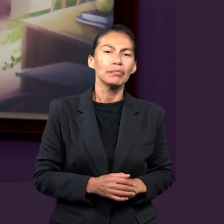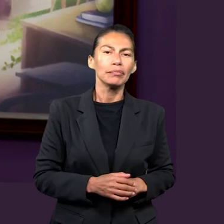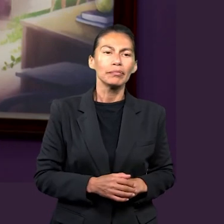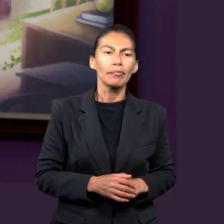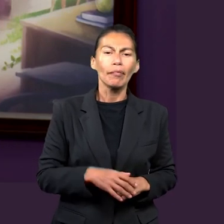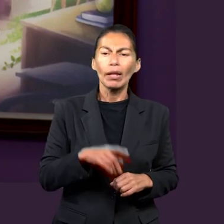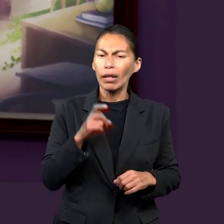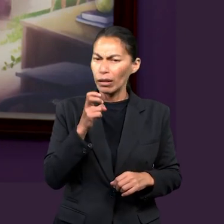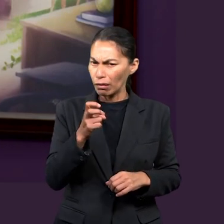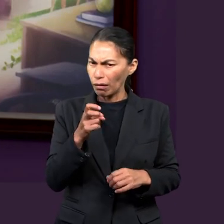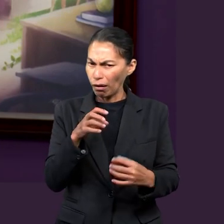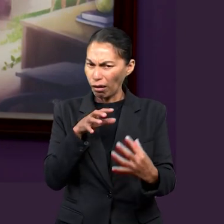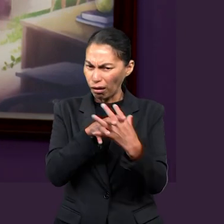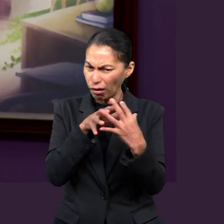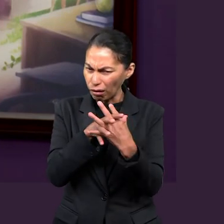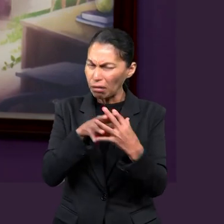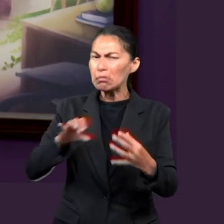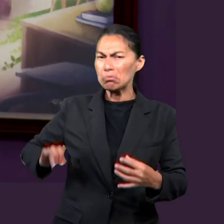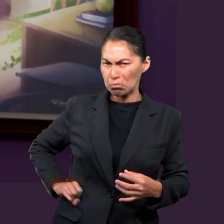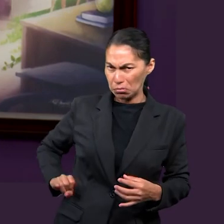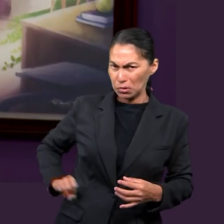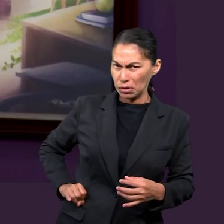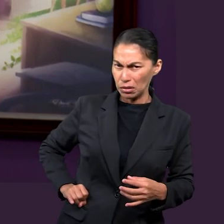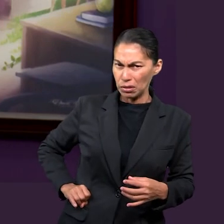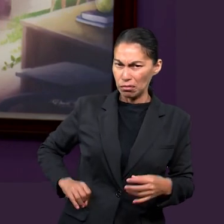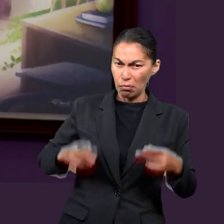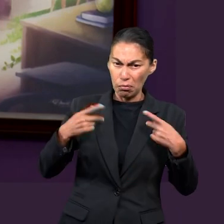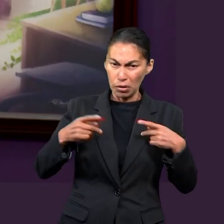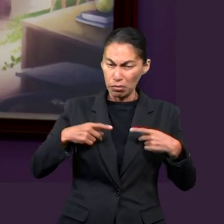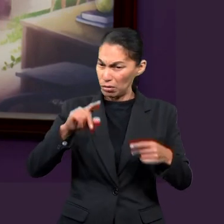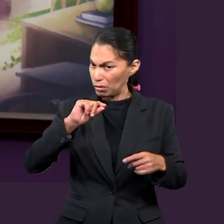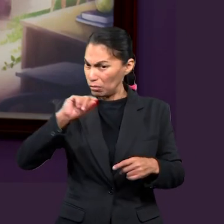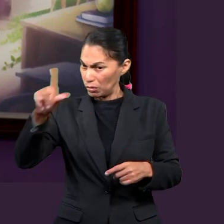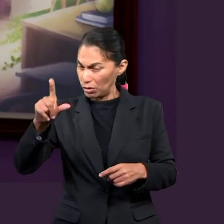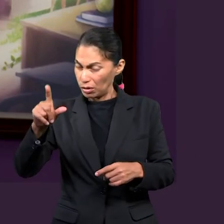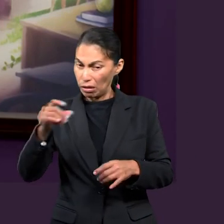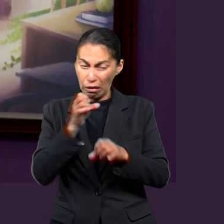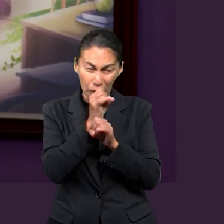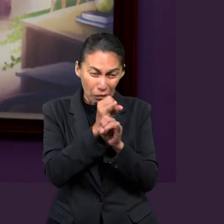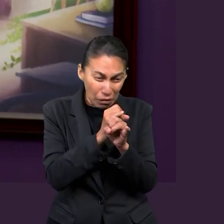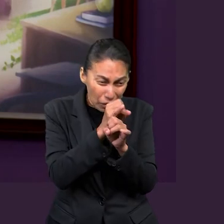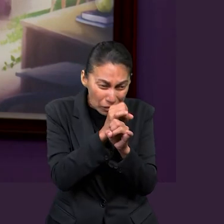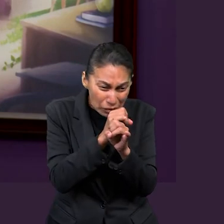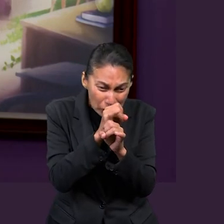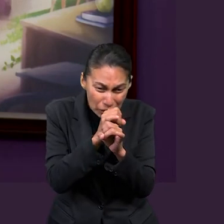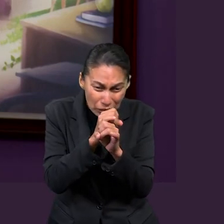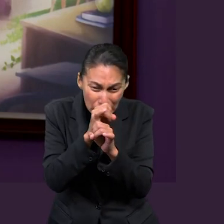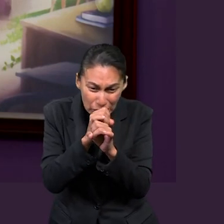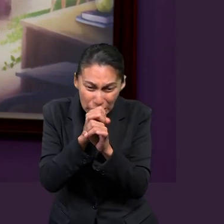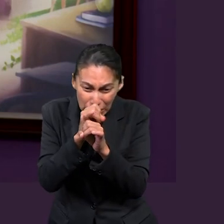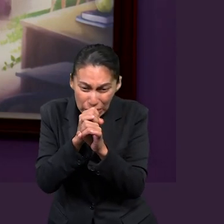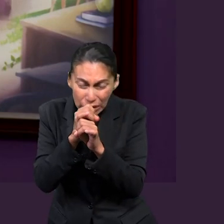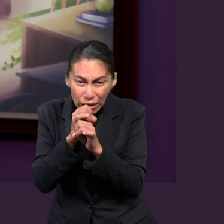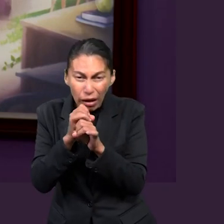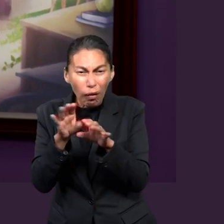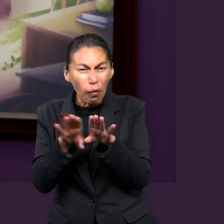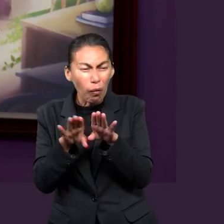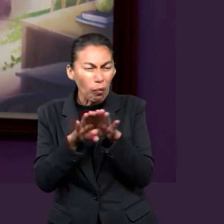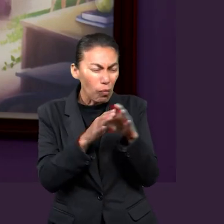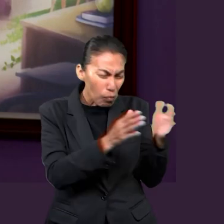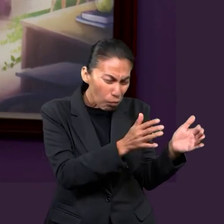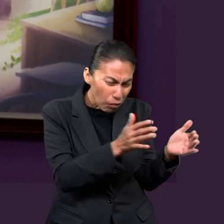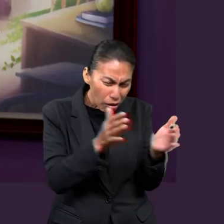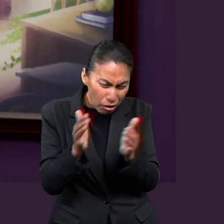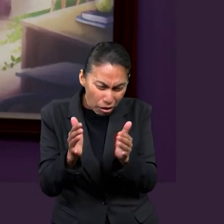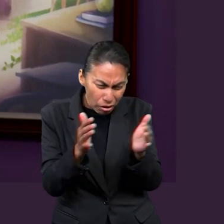esto de las guerras, ¿no? Y es que hay personas, hay personas especiales para las guerras que se